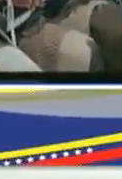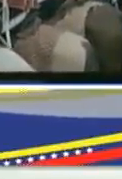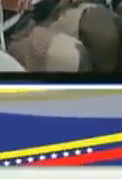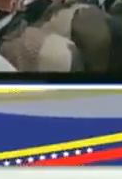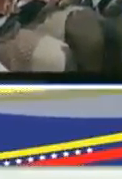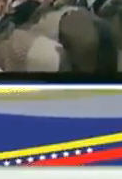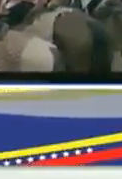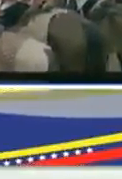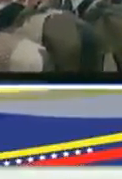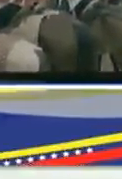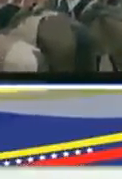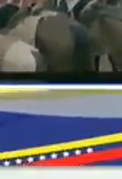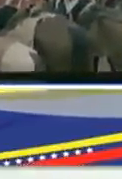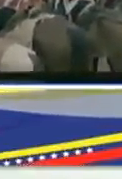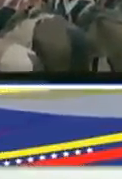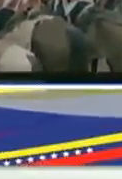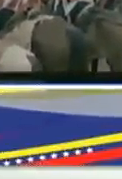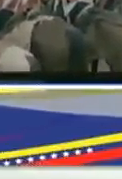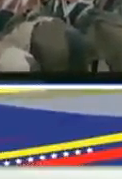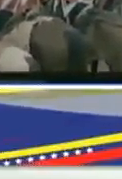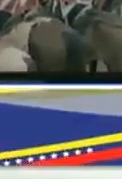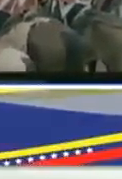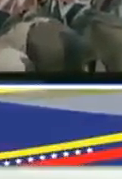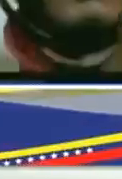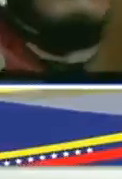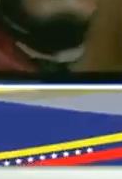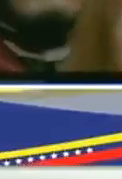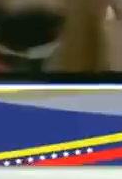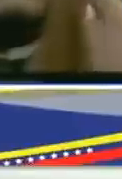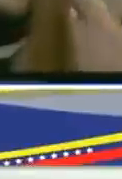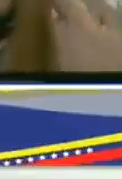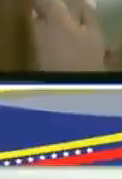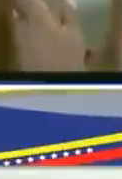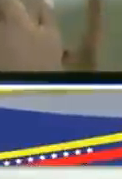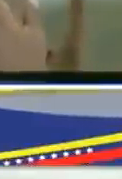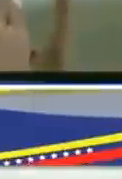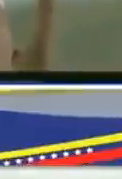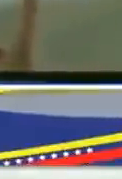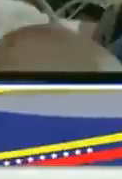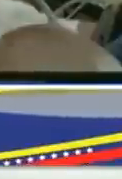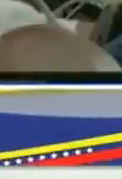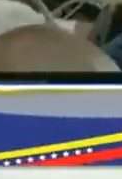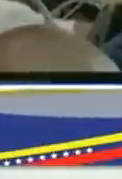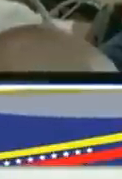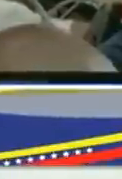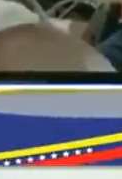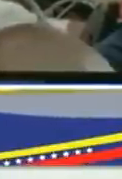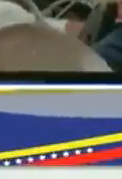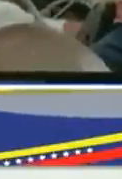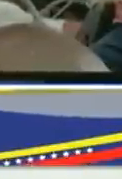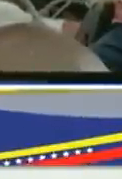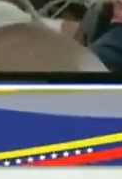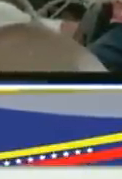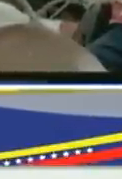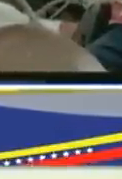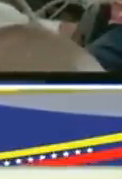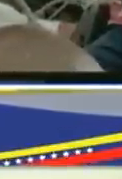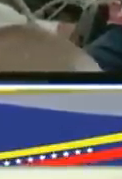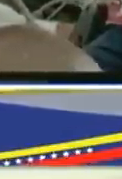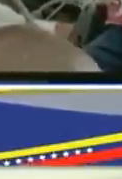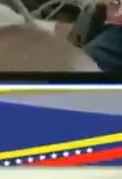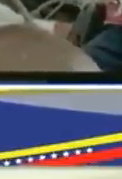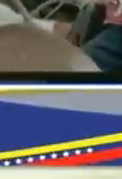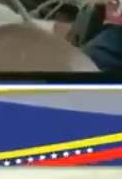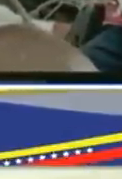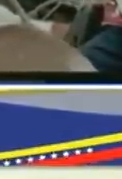presidente que sumamos más de 500 personas en el proceso de grabación de la batalla cuando estuvimos en Cogedes